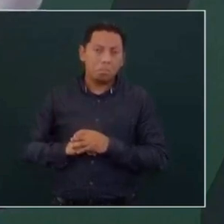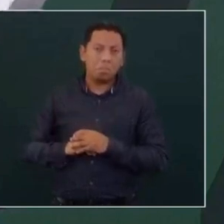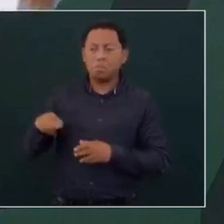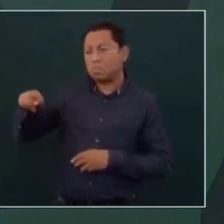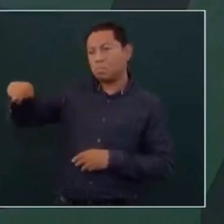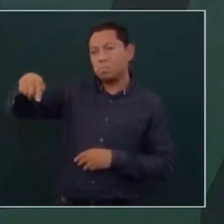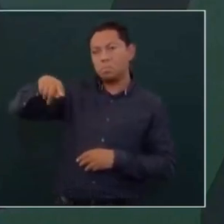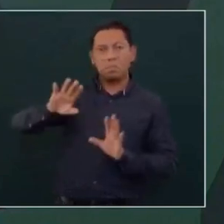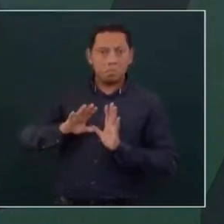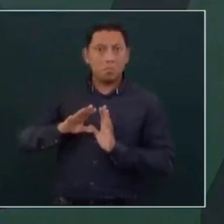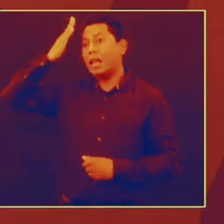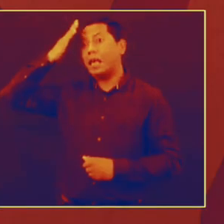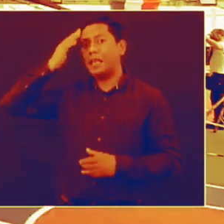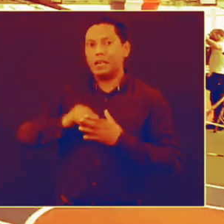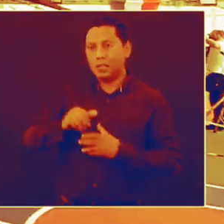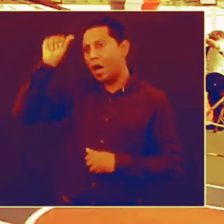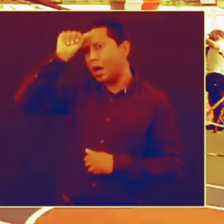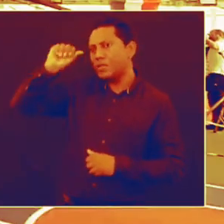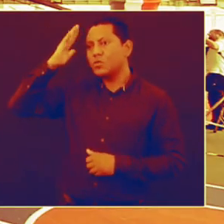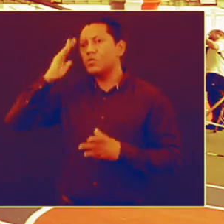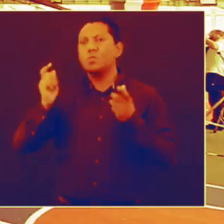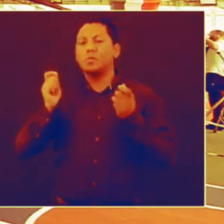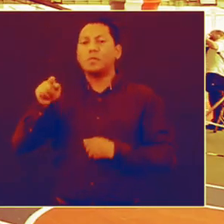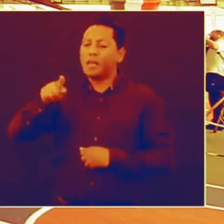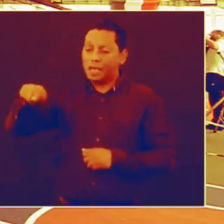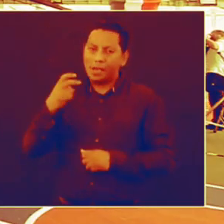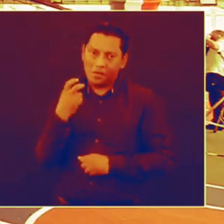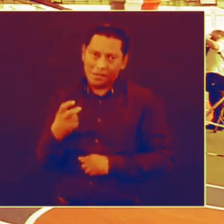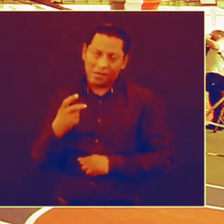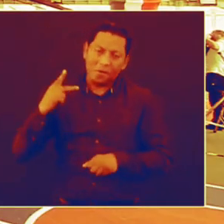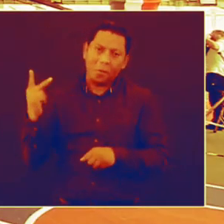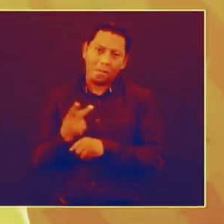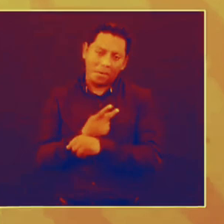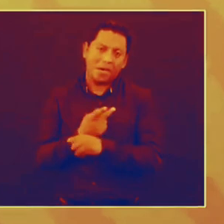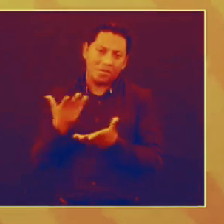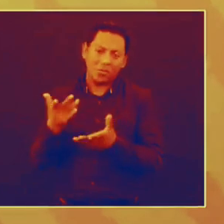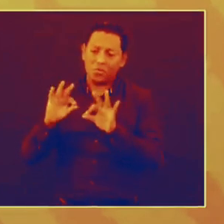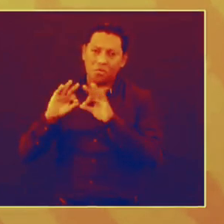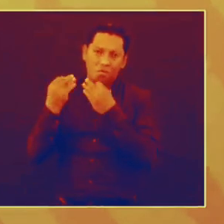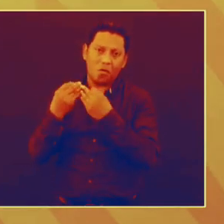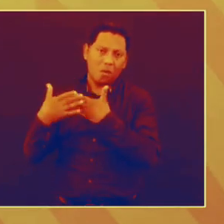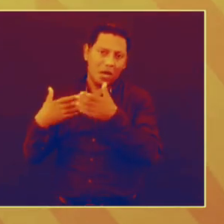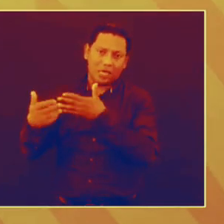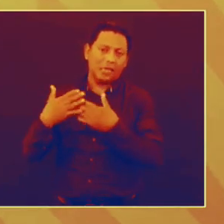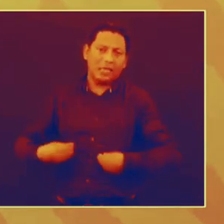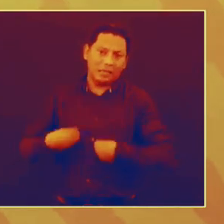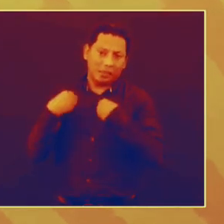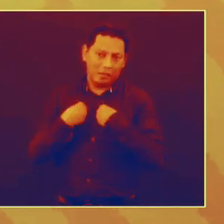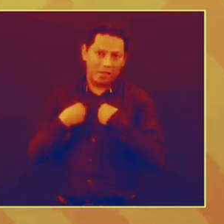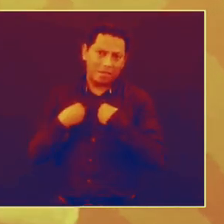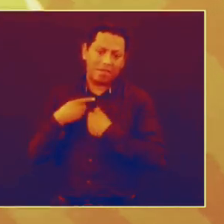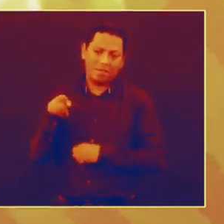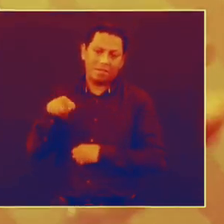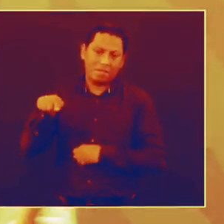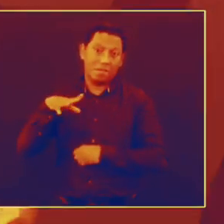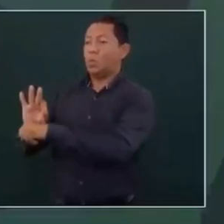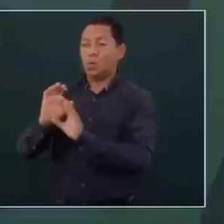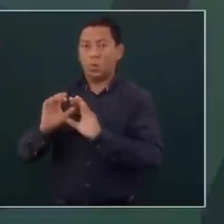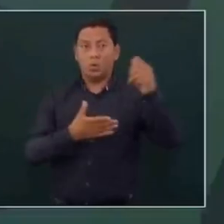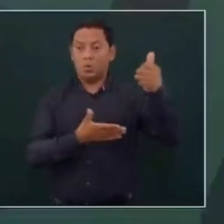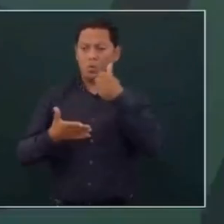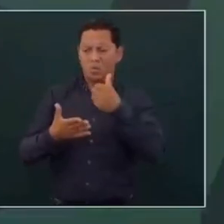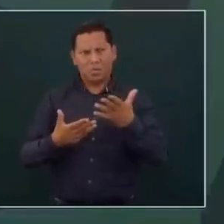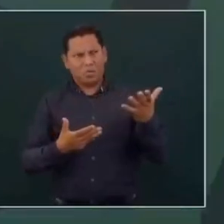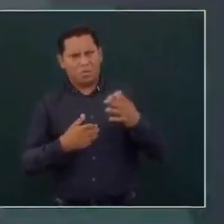cuestionarme muy fuerte. Es que se convirtió también en un modo de vida de tener una organización social.